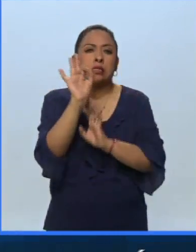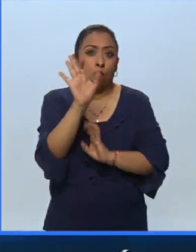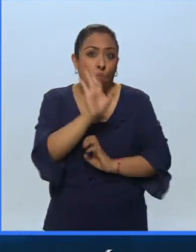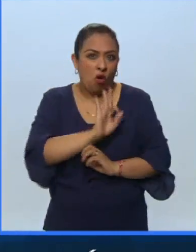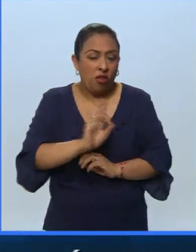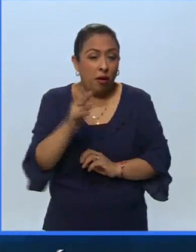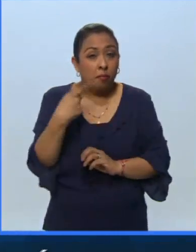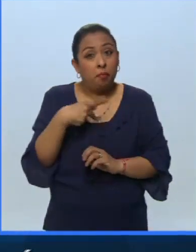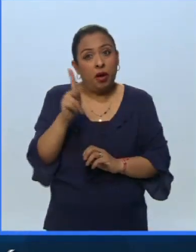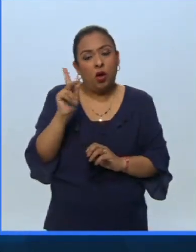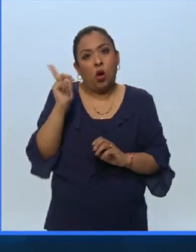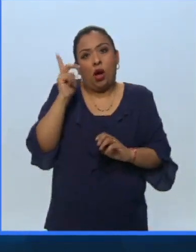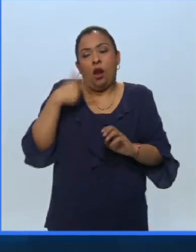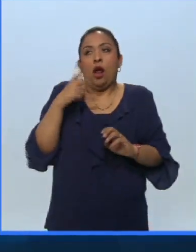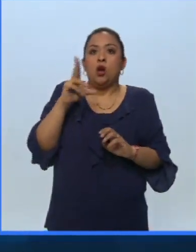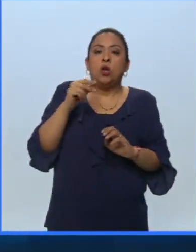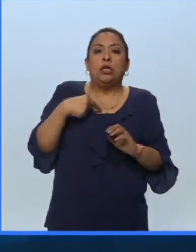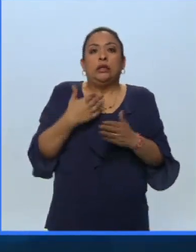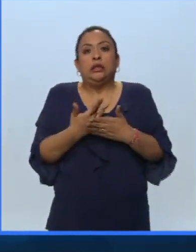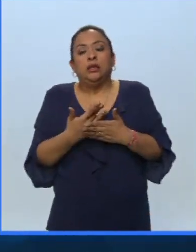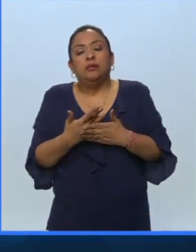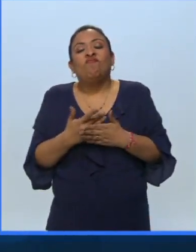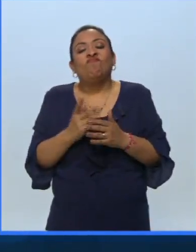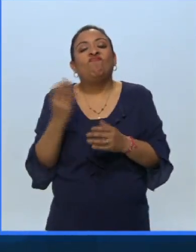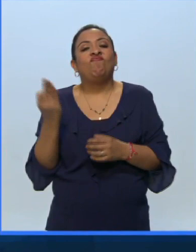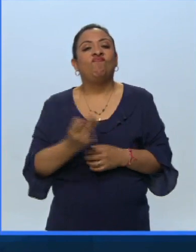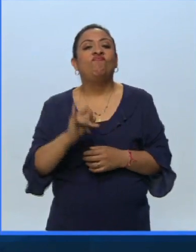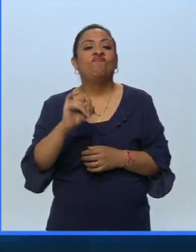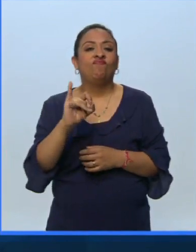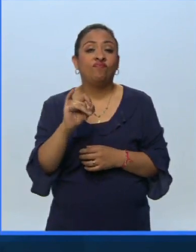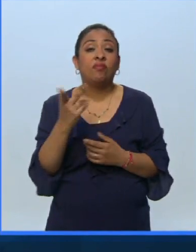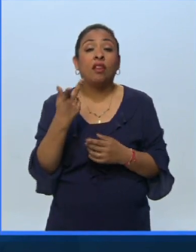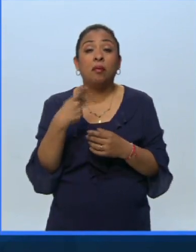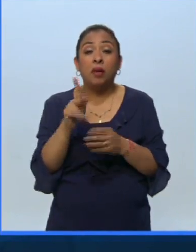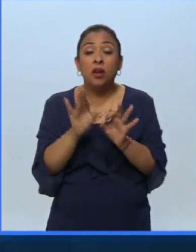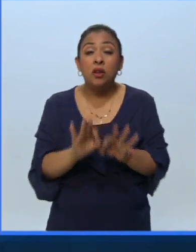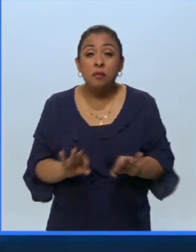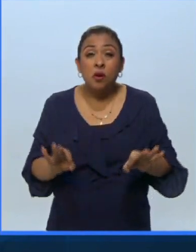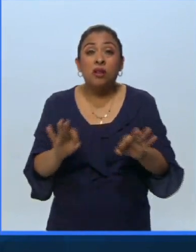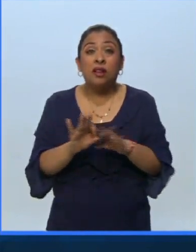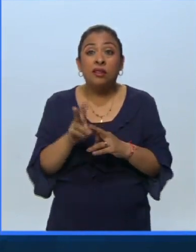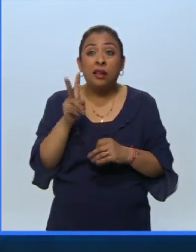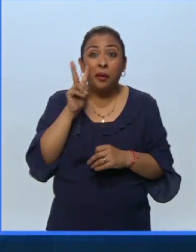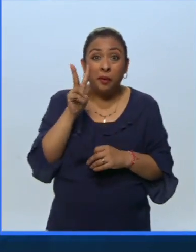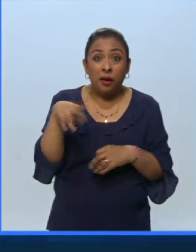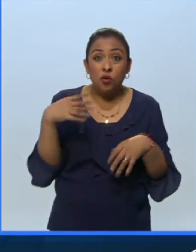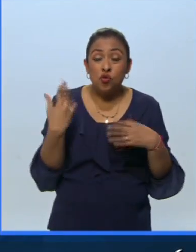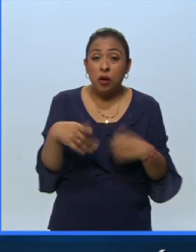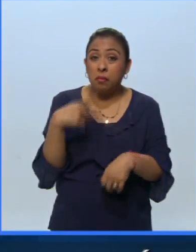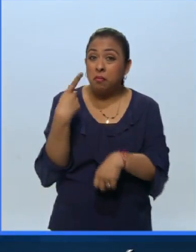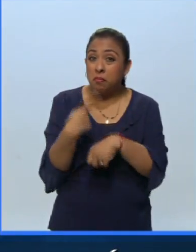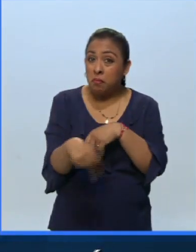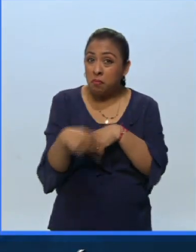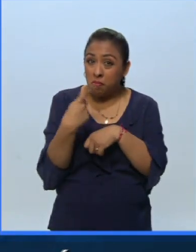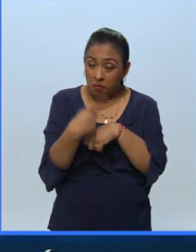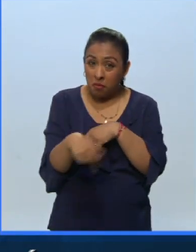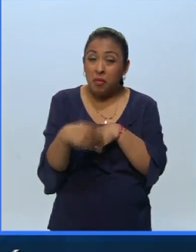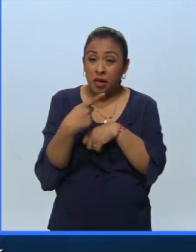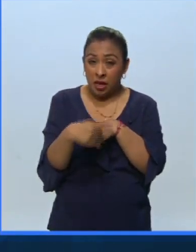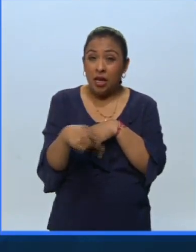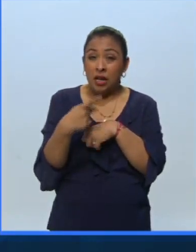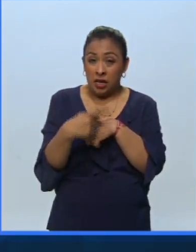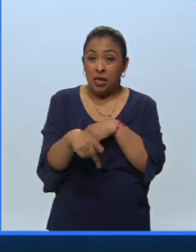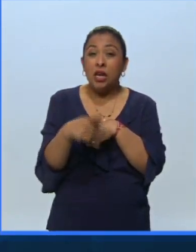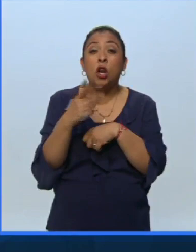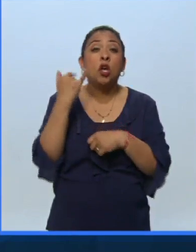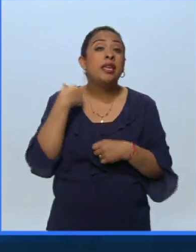esperaba que no va a pasar porque lo importante es de ver el peligro que unas